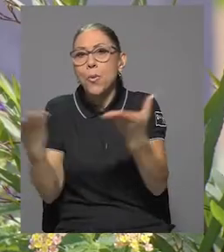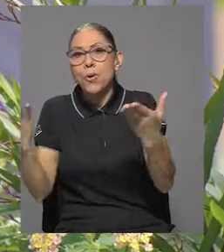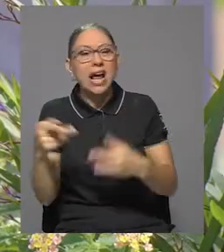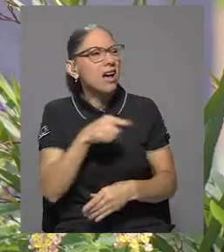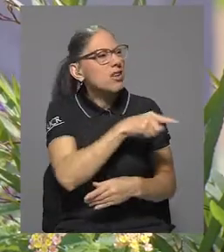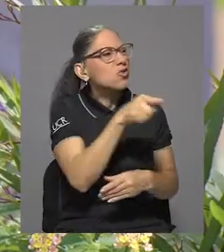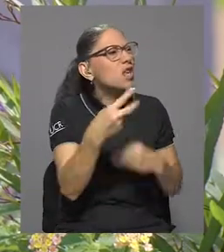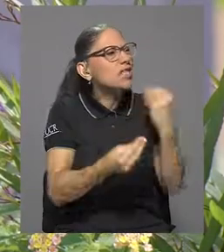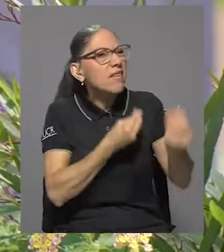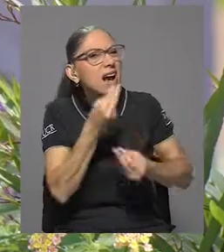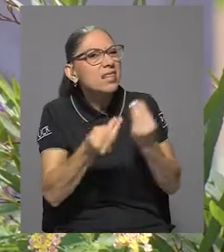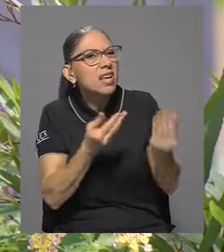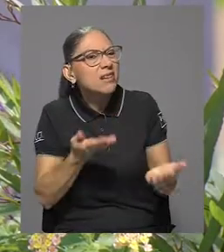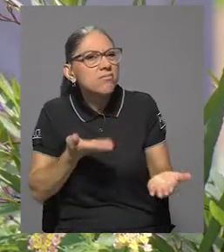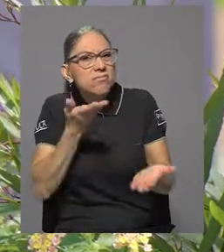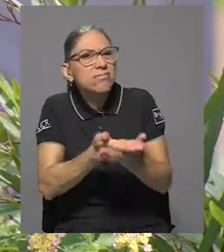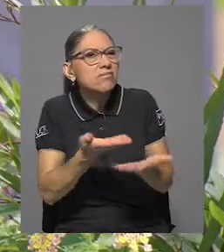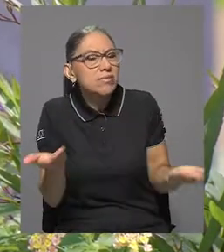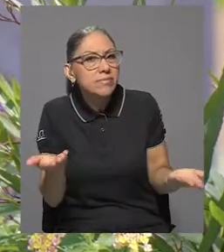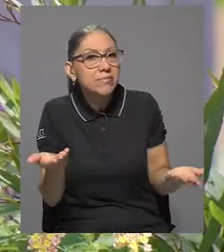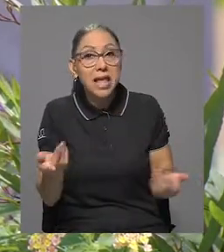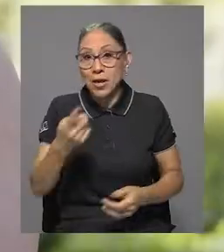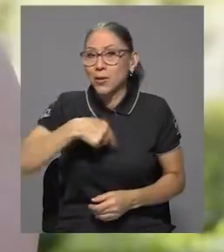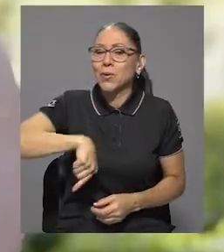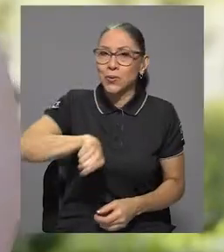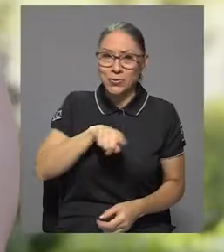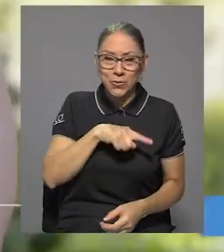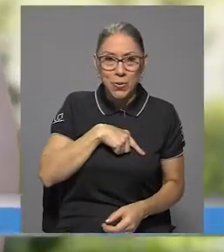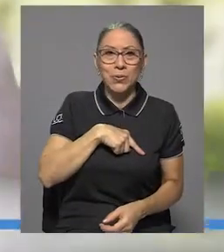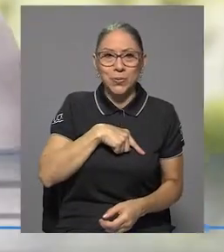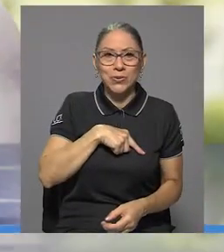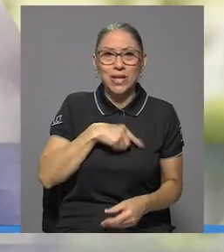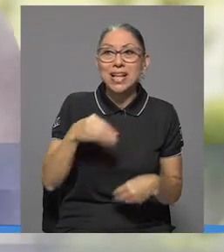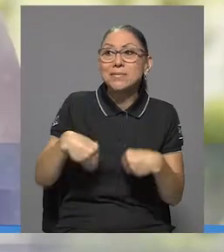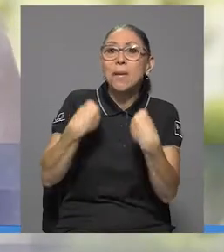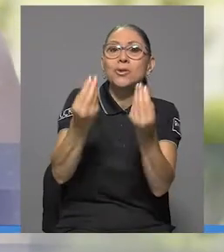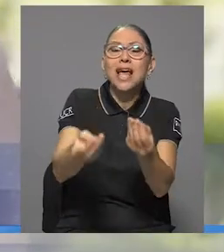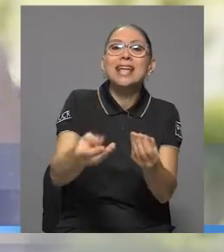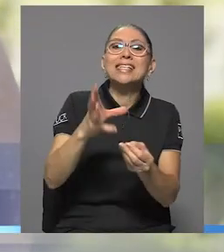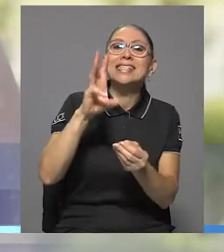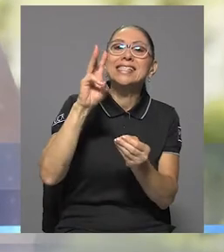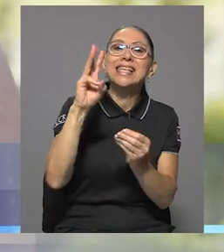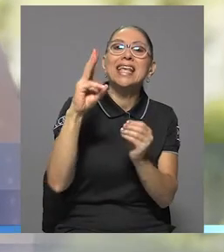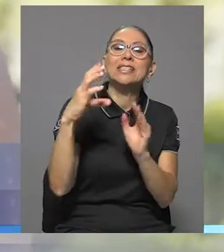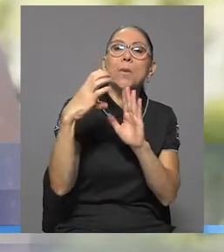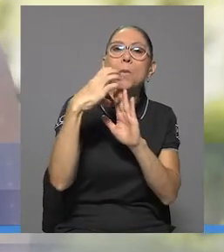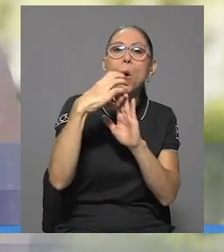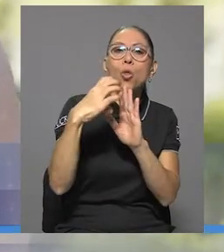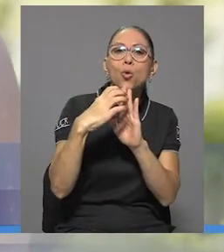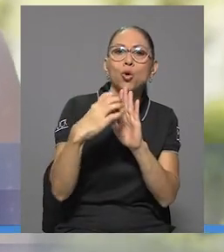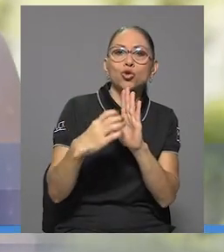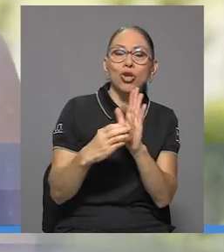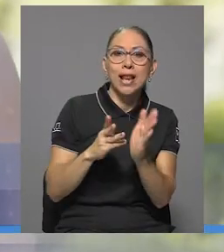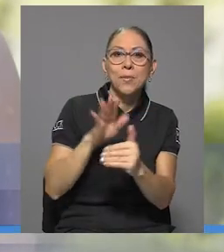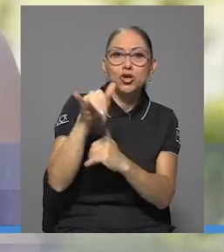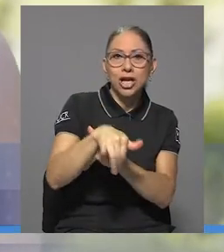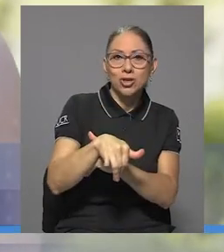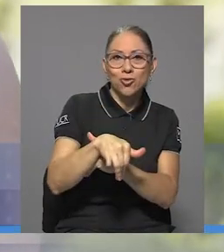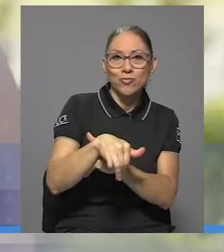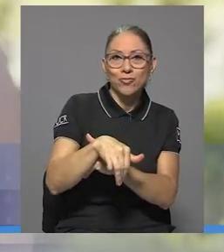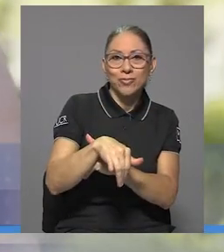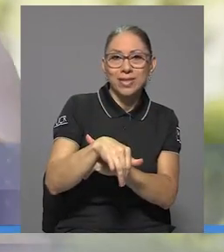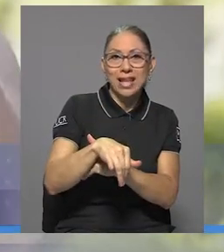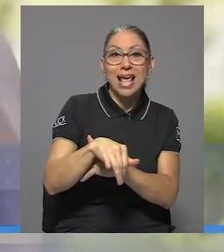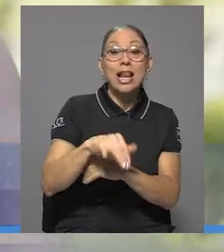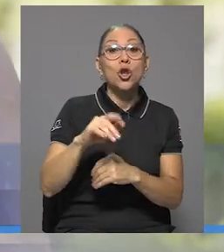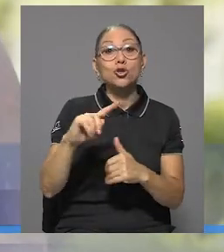qué es lo que ustedes van a hacer entonces, concretamente? ¿Qué les van a ofrecer? Nosotros les vamos a ofrecer, sí, efectivamente, son seis módulos. El proyecto consta de seis